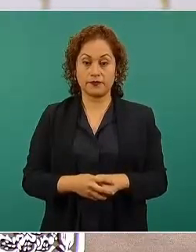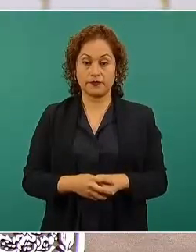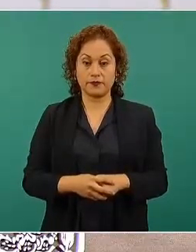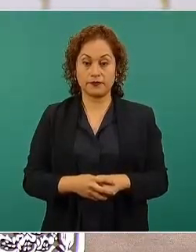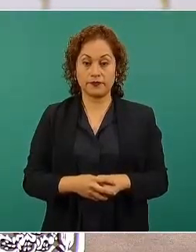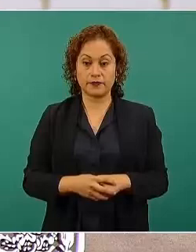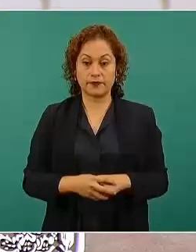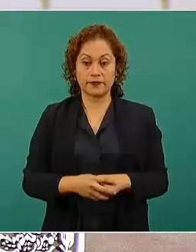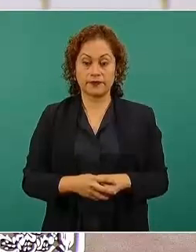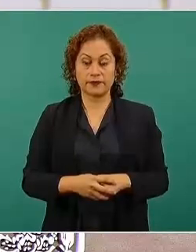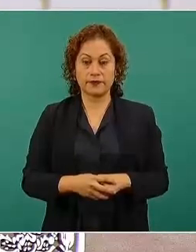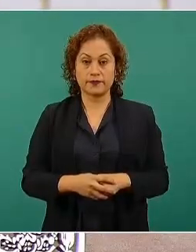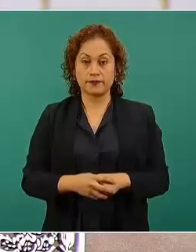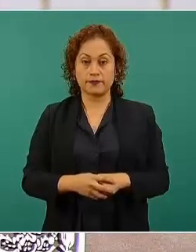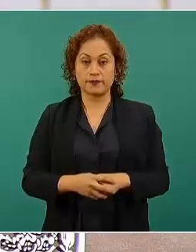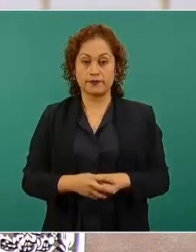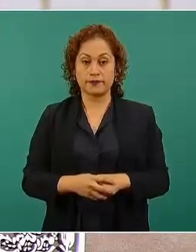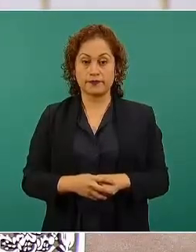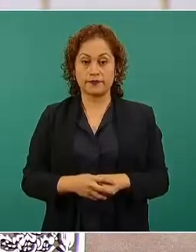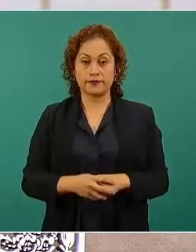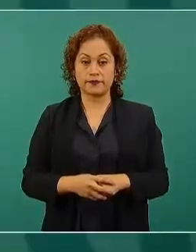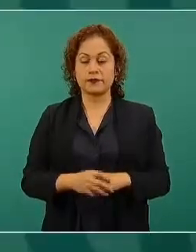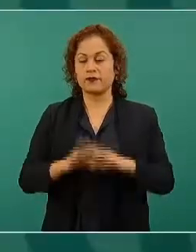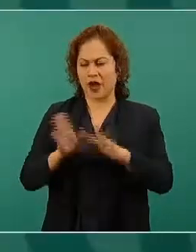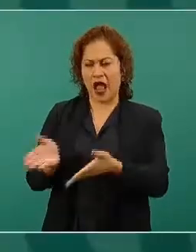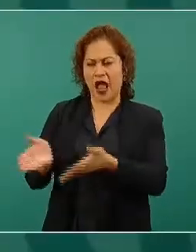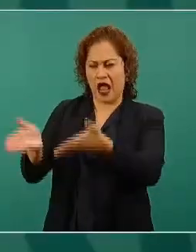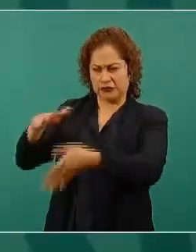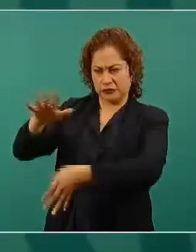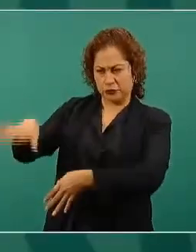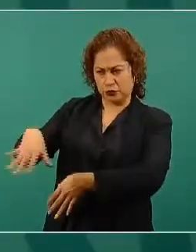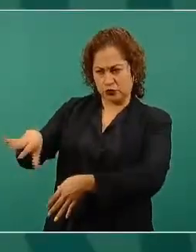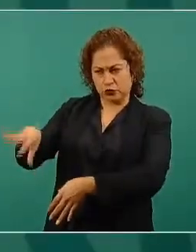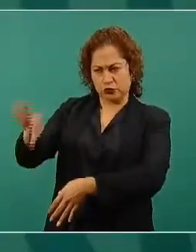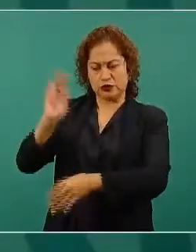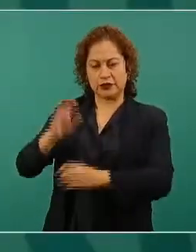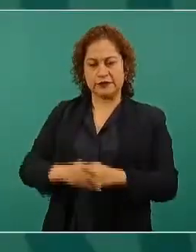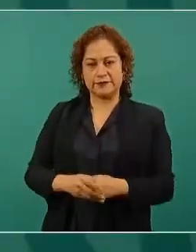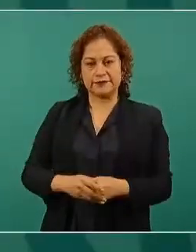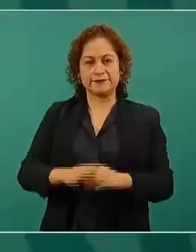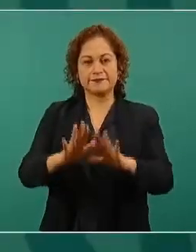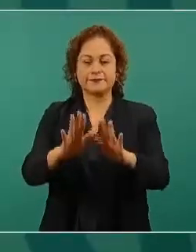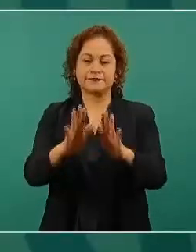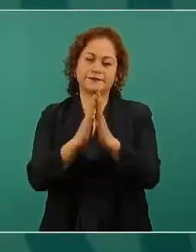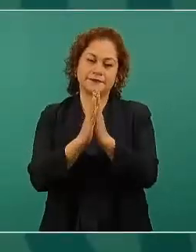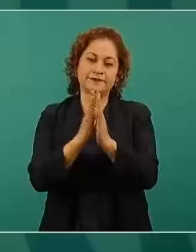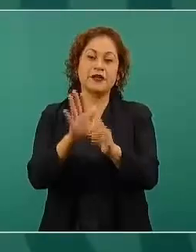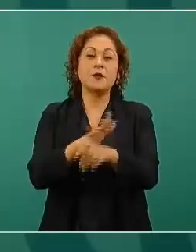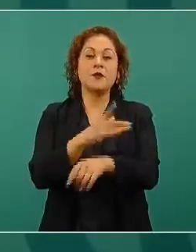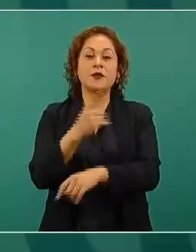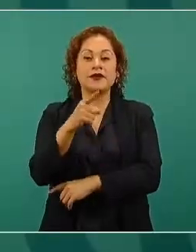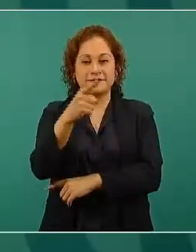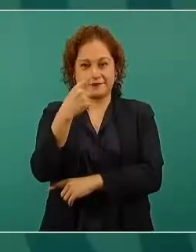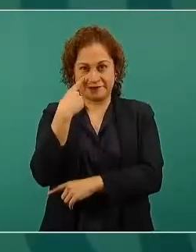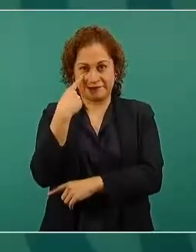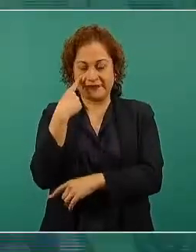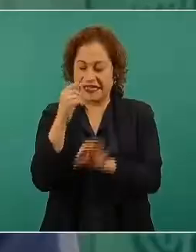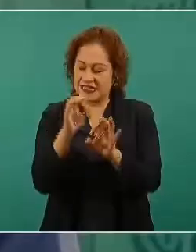pero ya mientras buscan es que es muy importante el papel de los medios